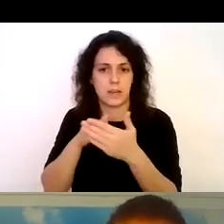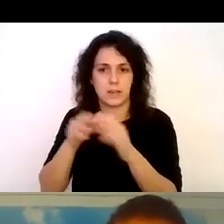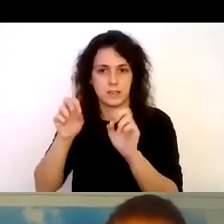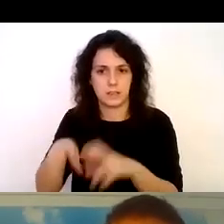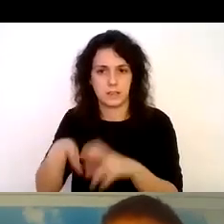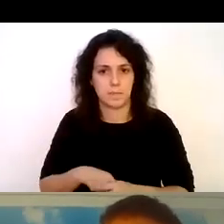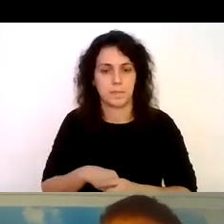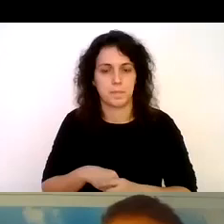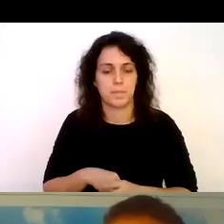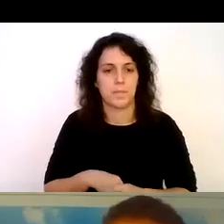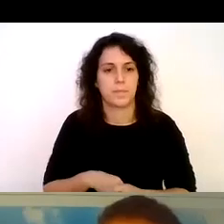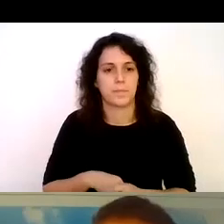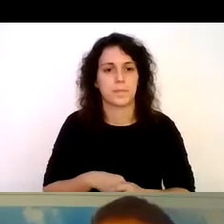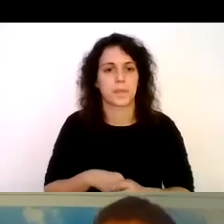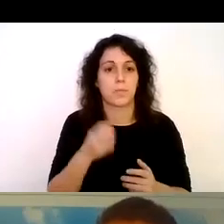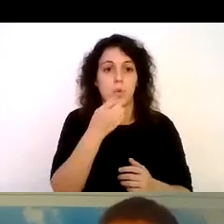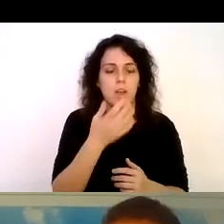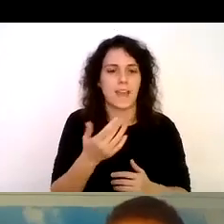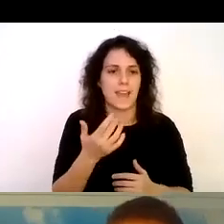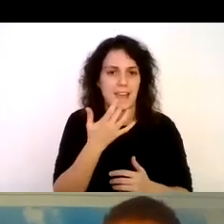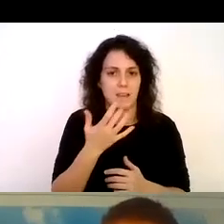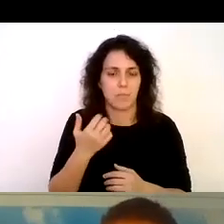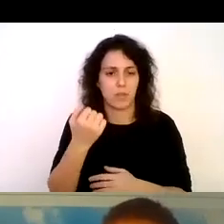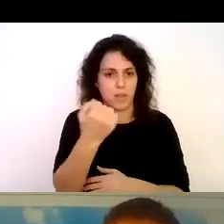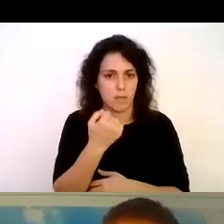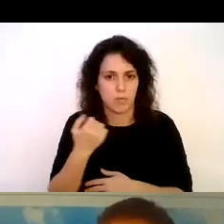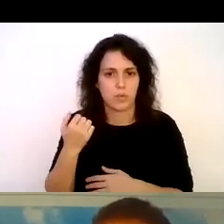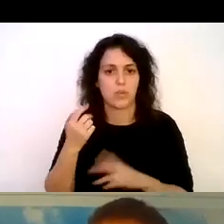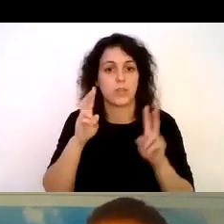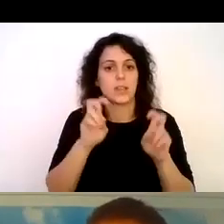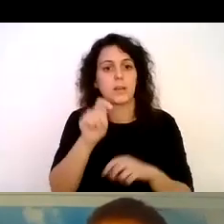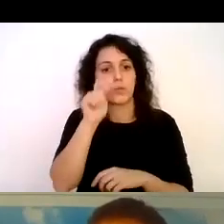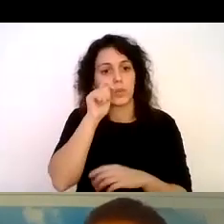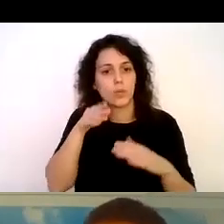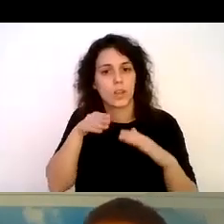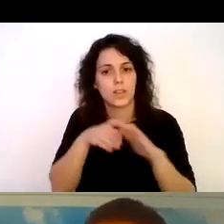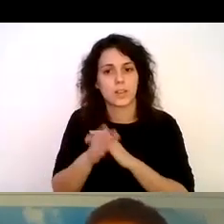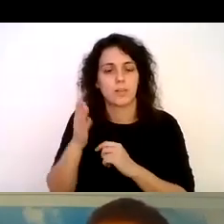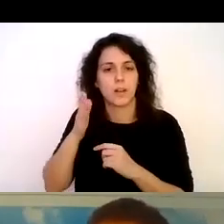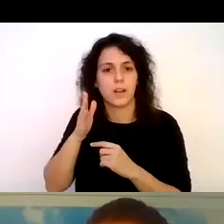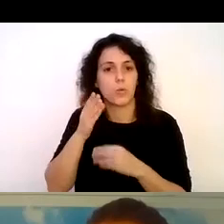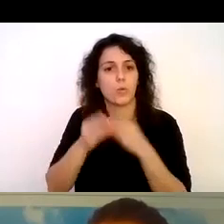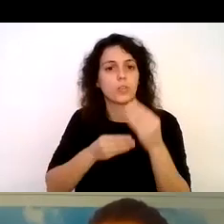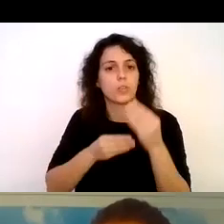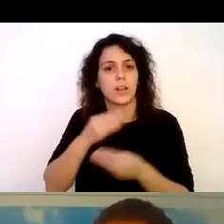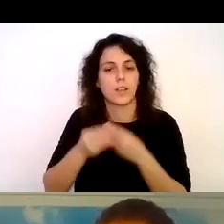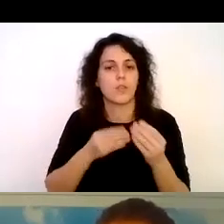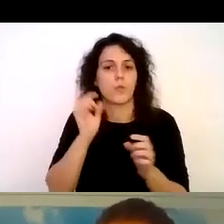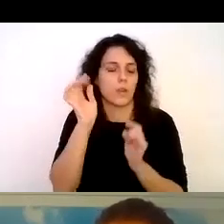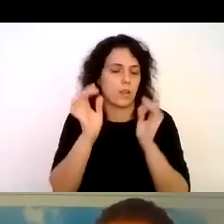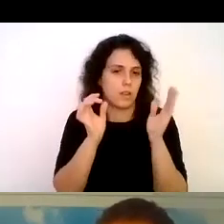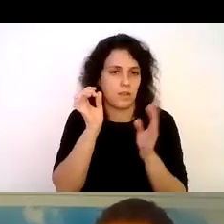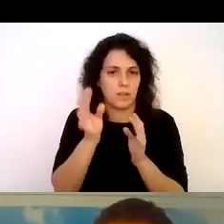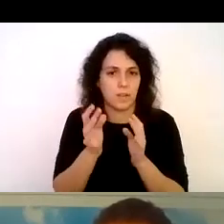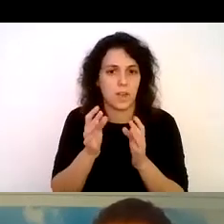y bueno y lo que considero como un ejemplo de apoyo al turismo accesible utilizando una actividad como el